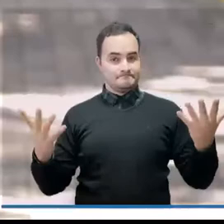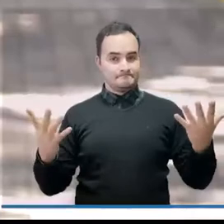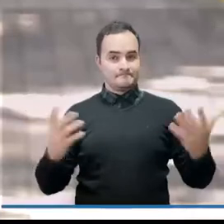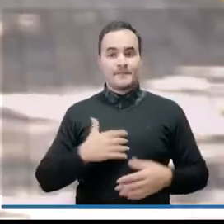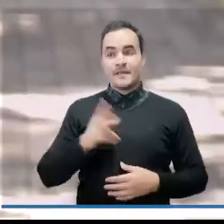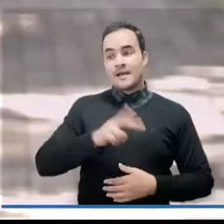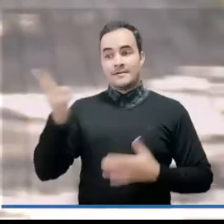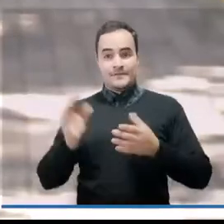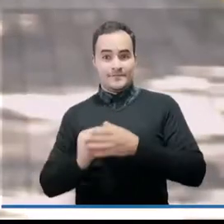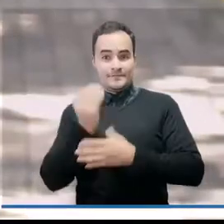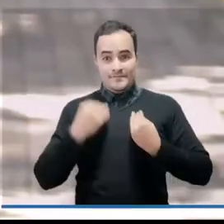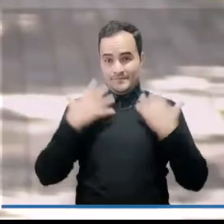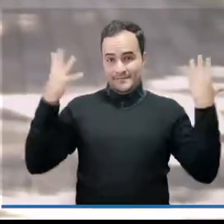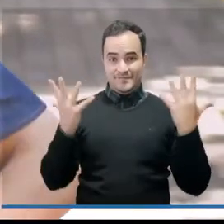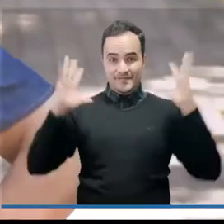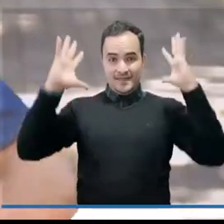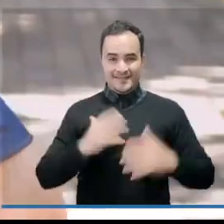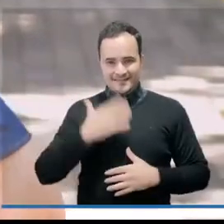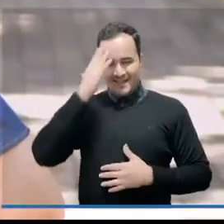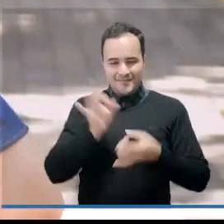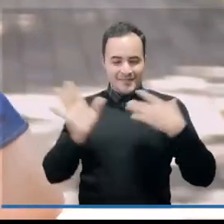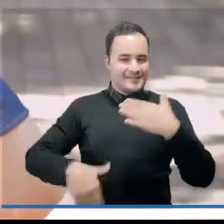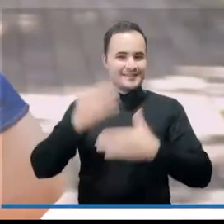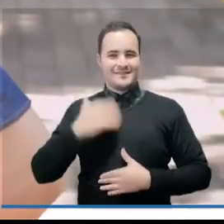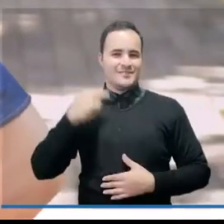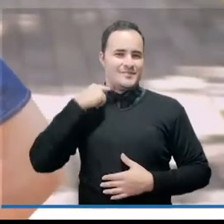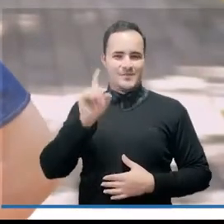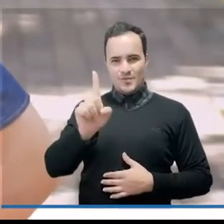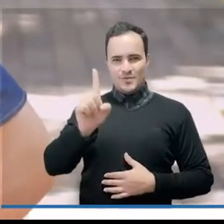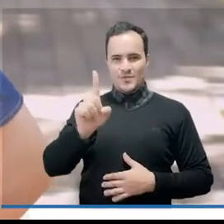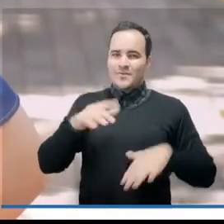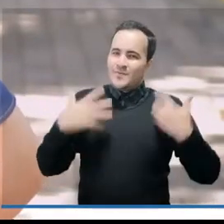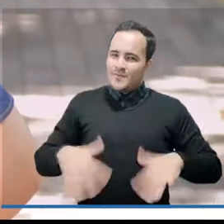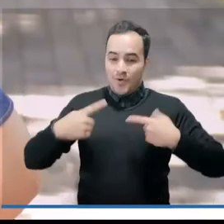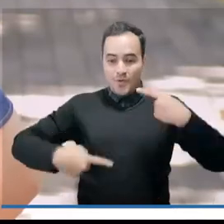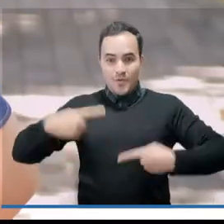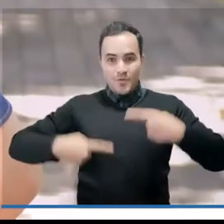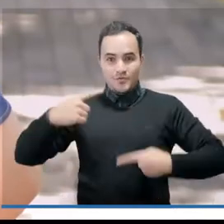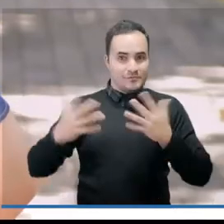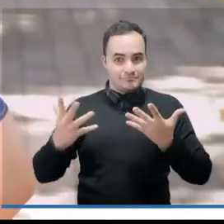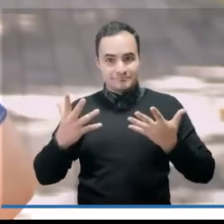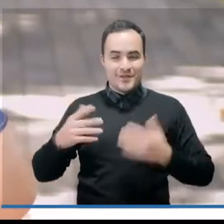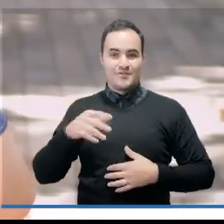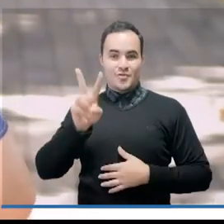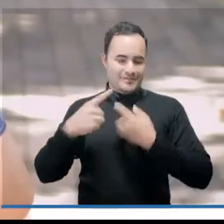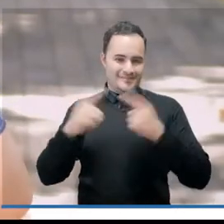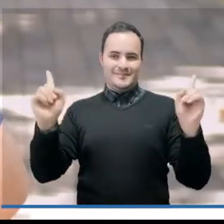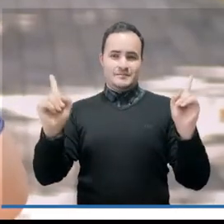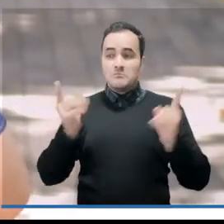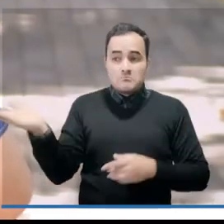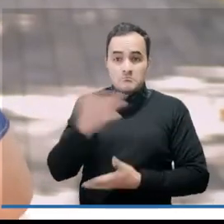La nueva versión de la Feria de las Flores que iniciará el primero de noviembre llega con dos nuevos concursos que pondrán a prueba la